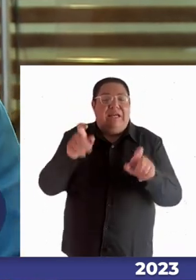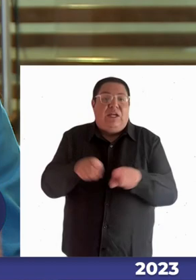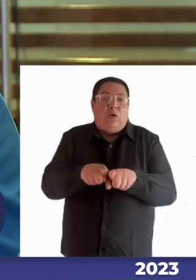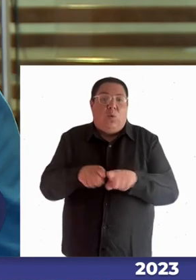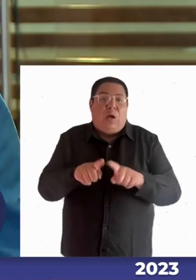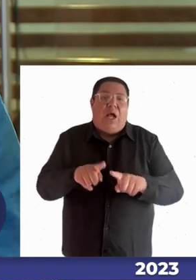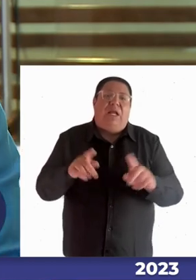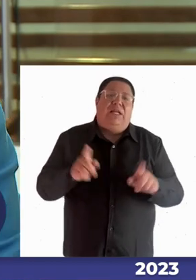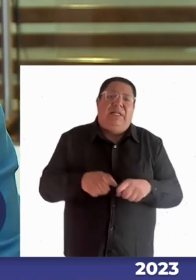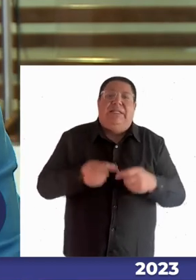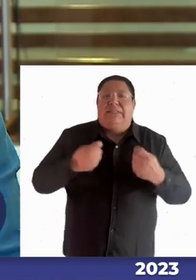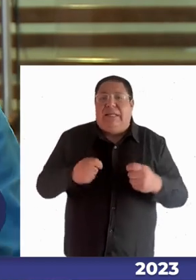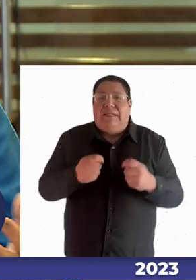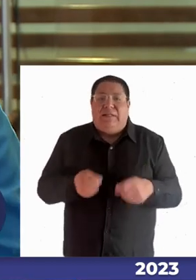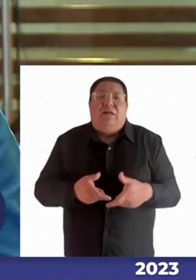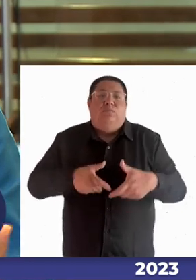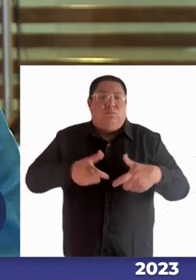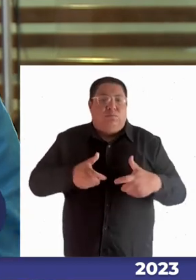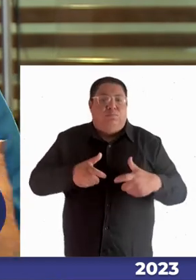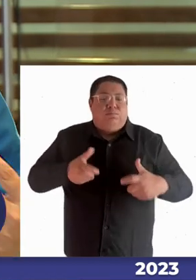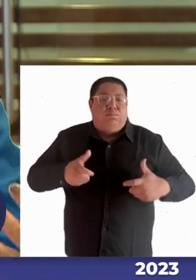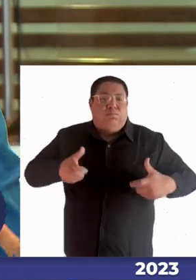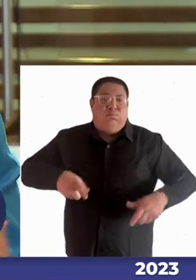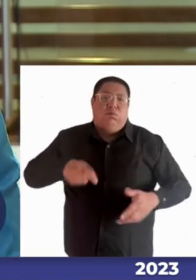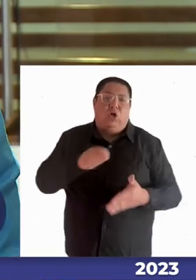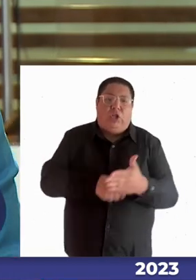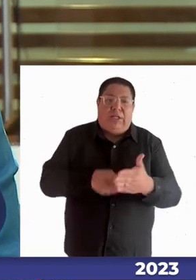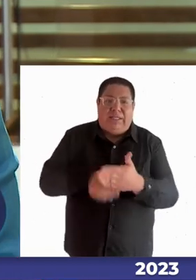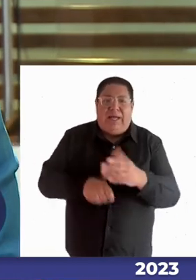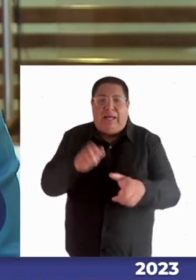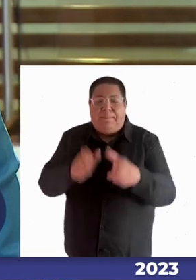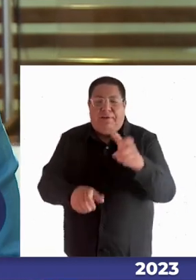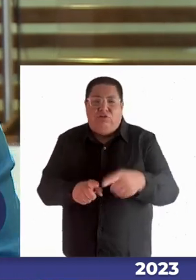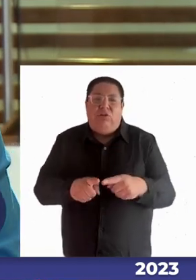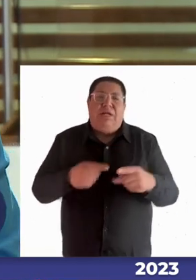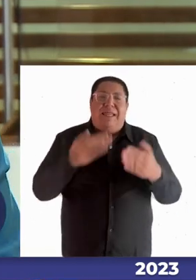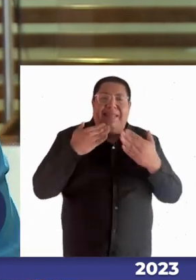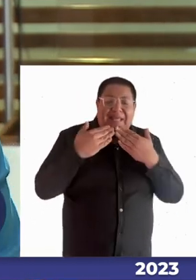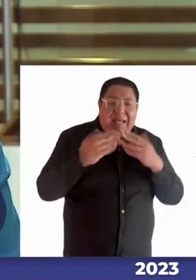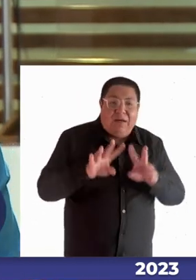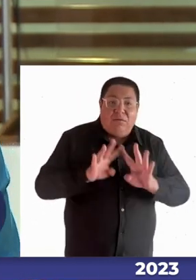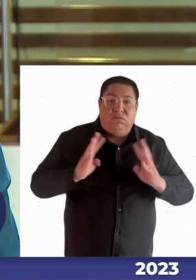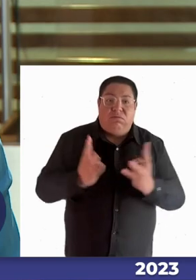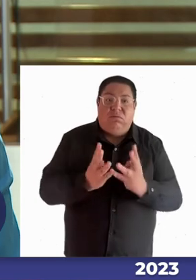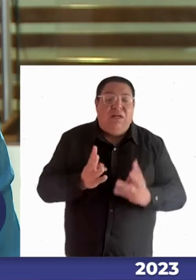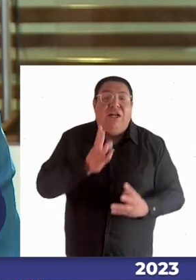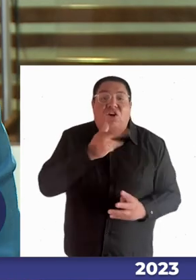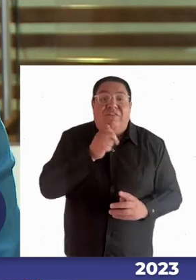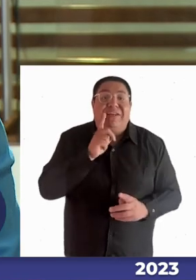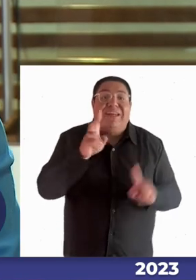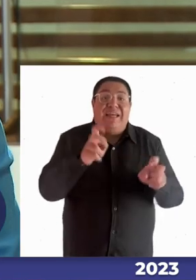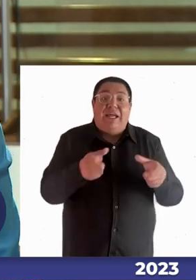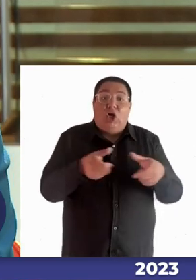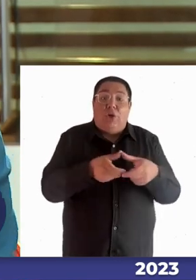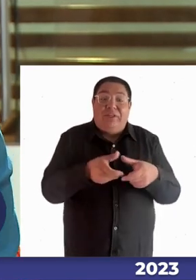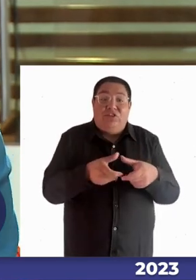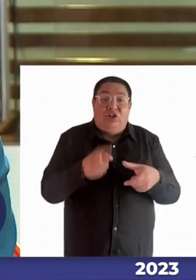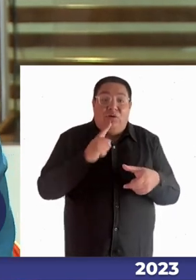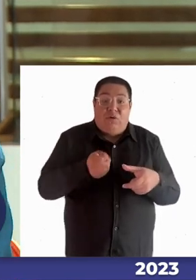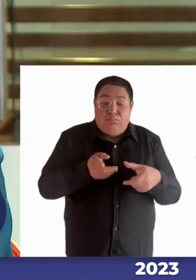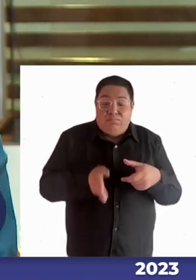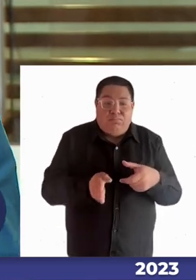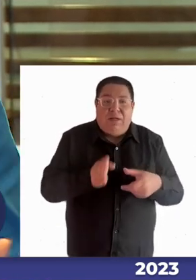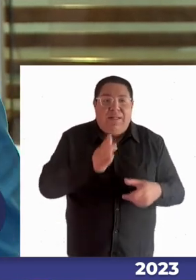ampliar espacios para contratar personas hacer estos diálogos pero no teníamos una comisión permanente en ese momento